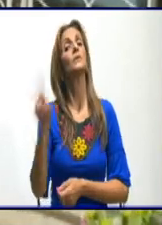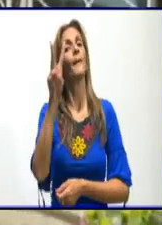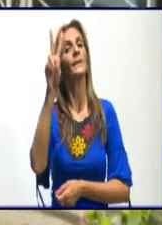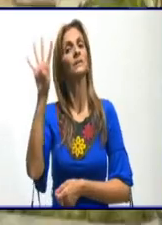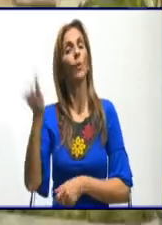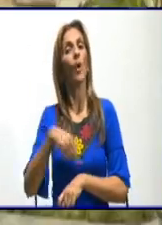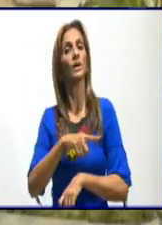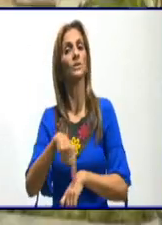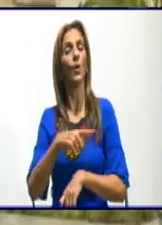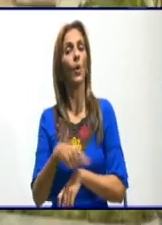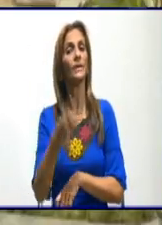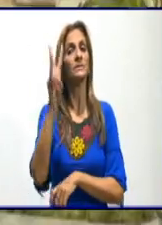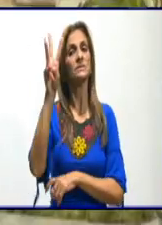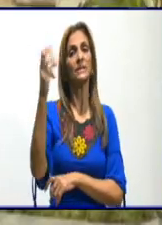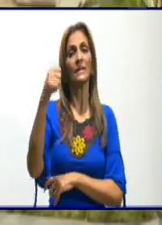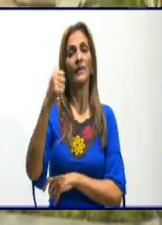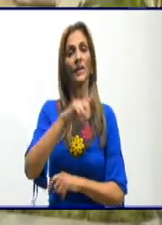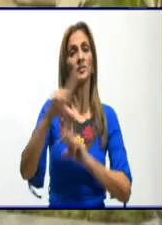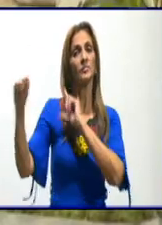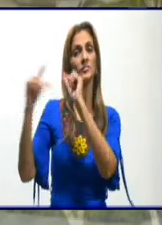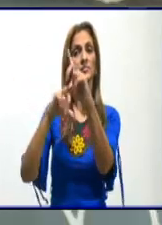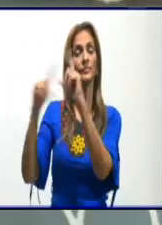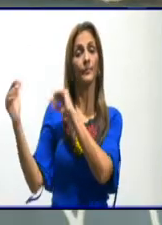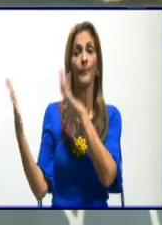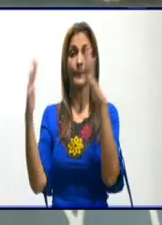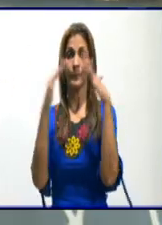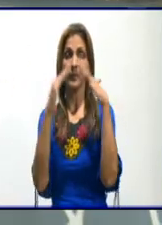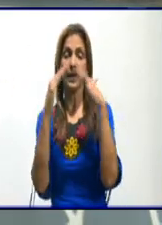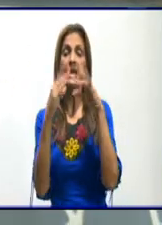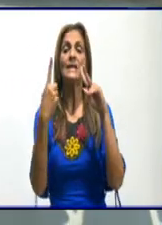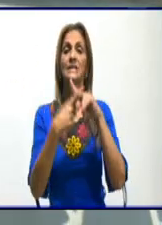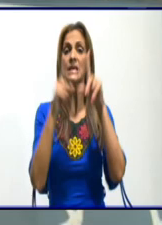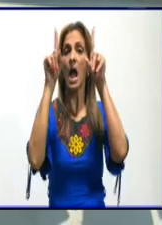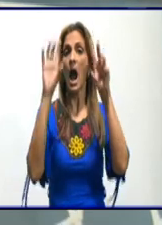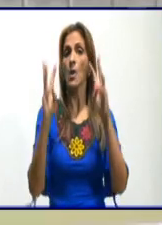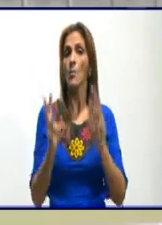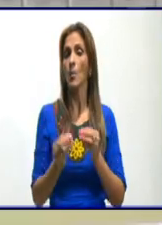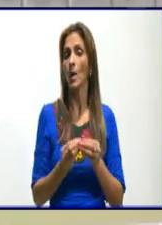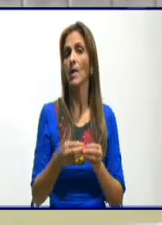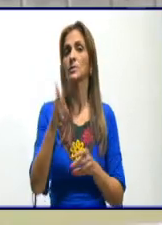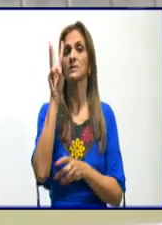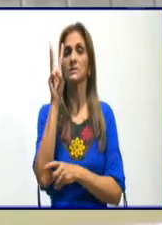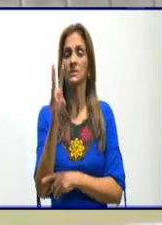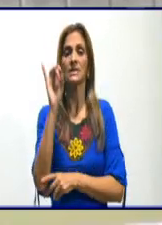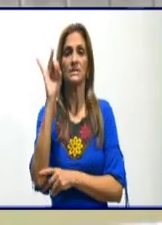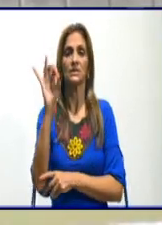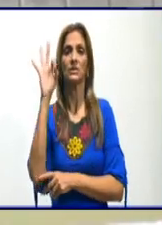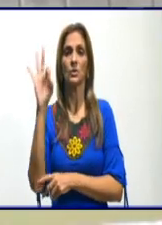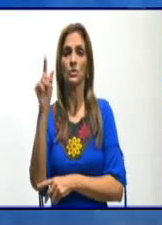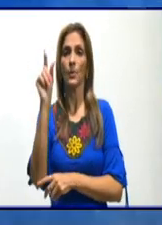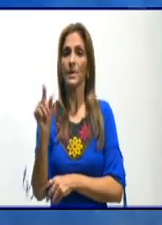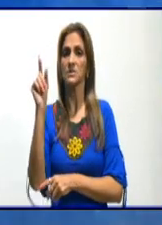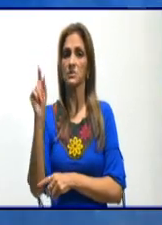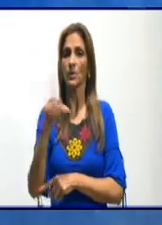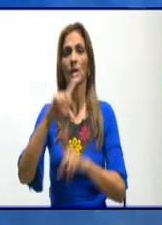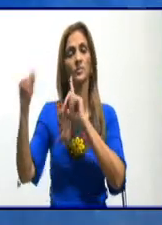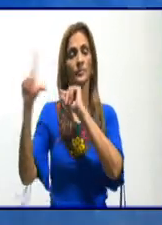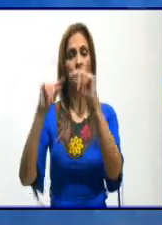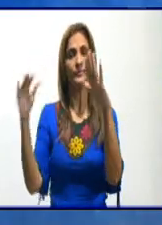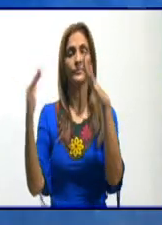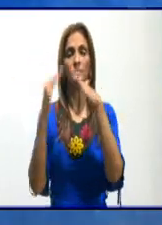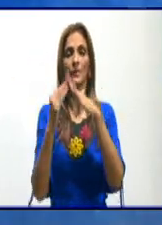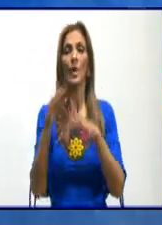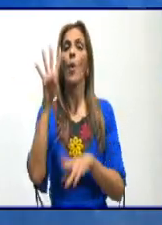310 altas y se acumulan ya 1.678 personas de alta. En las últimas 24 horas